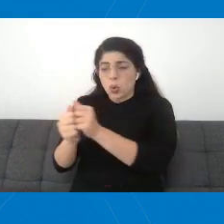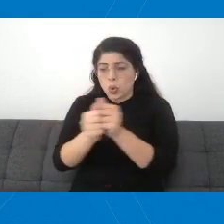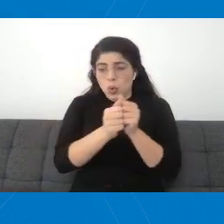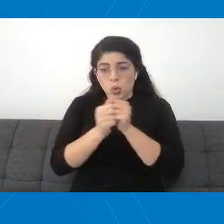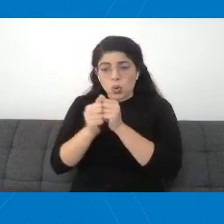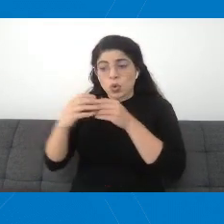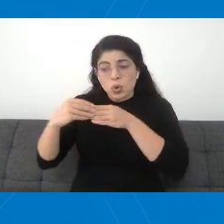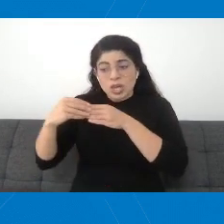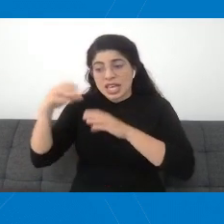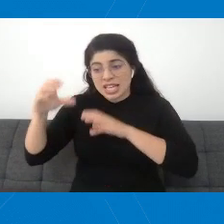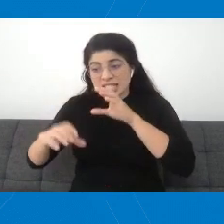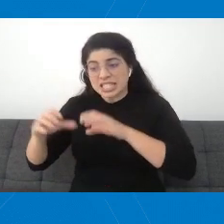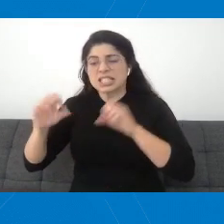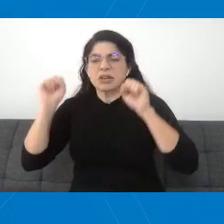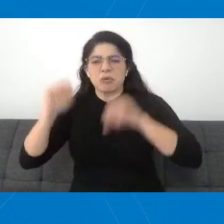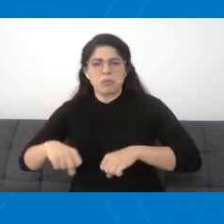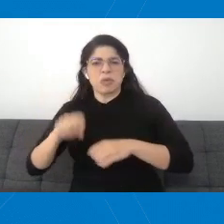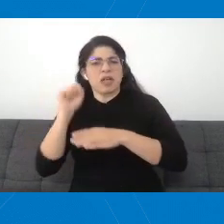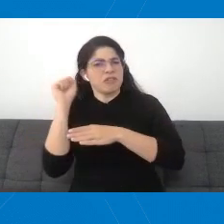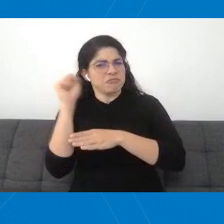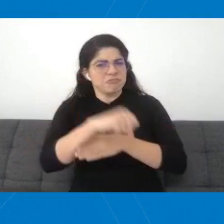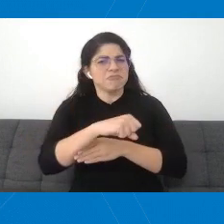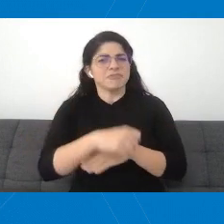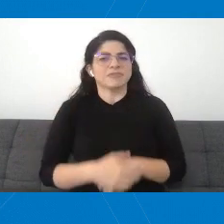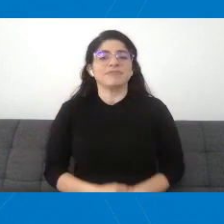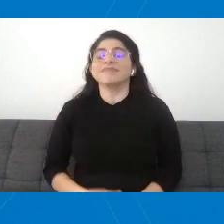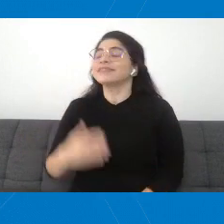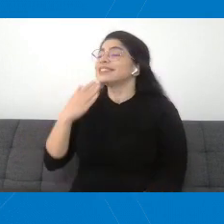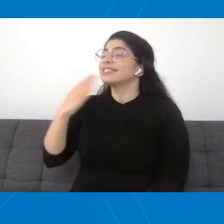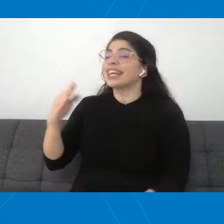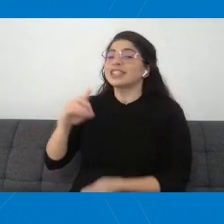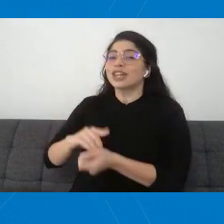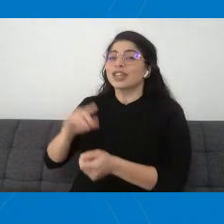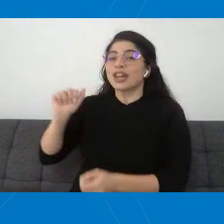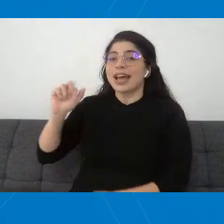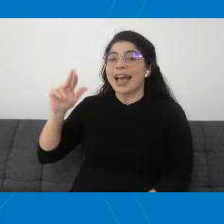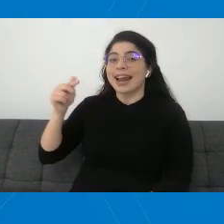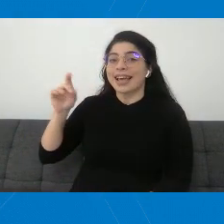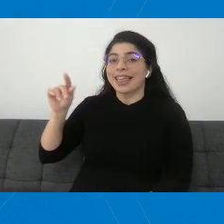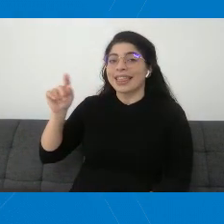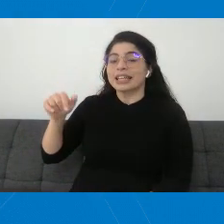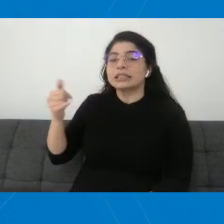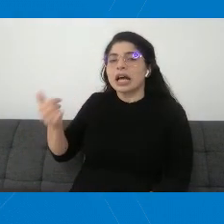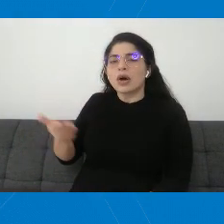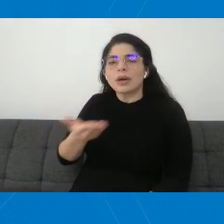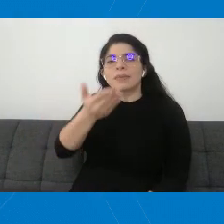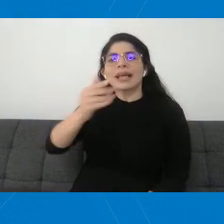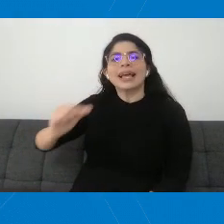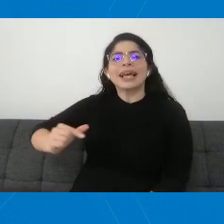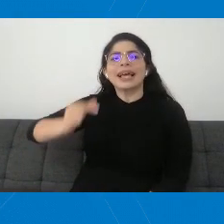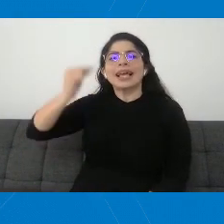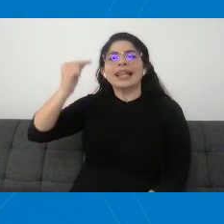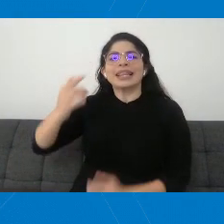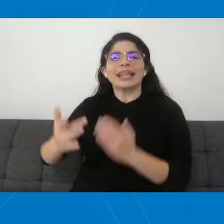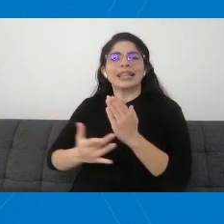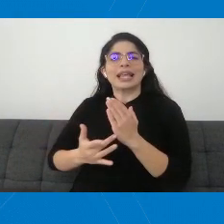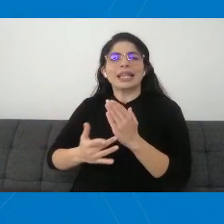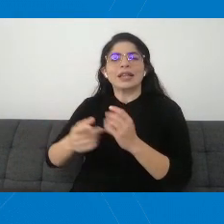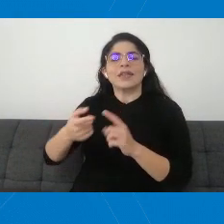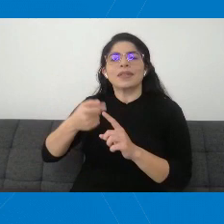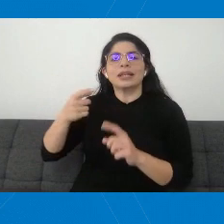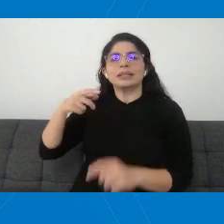la ciencia. Muchas gracias, doctora Arguedas. Escuchamos al gerente técnico del Patronato Nacional de